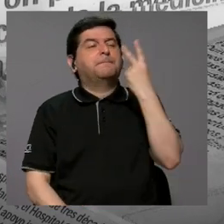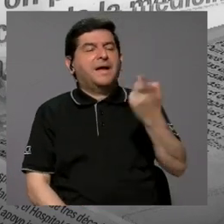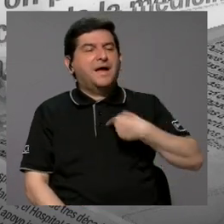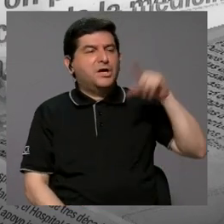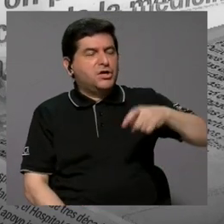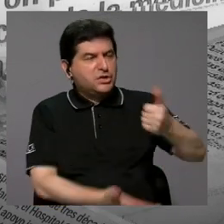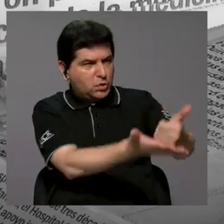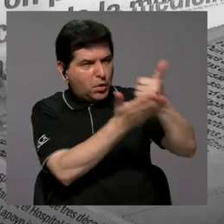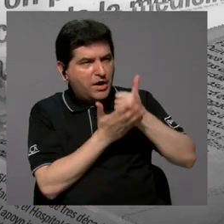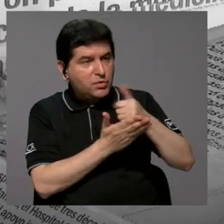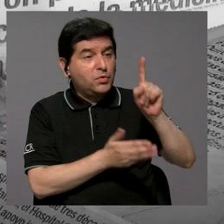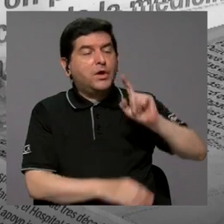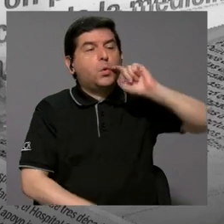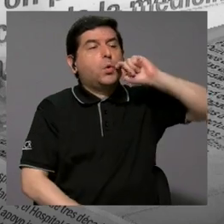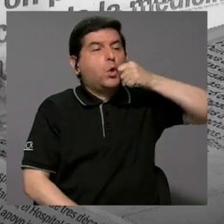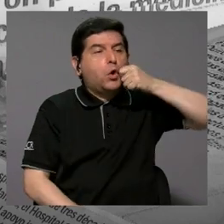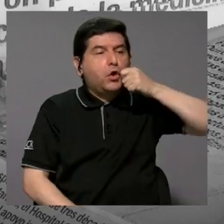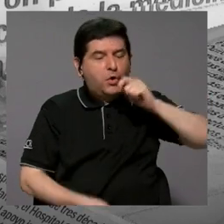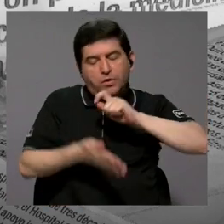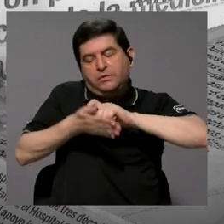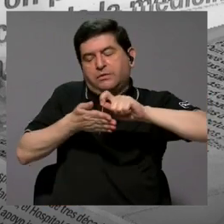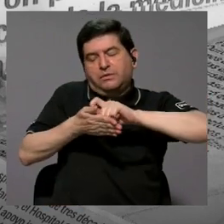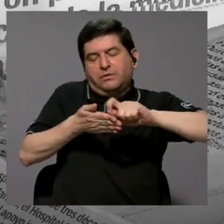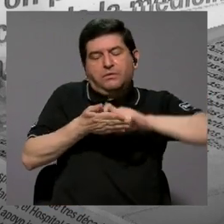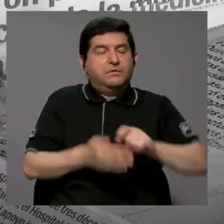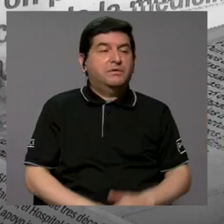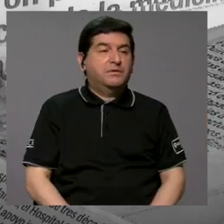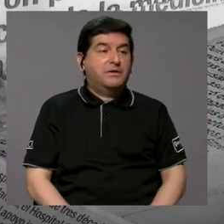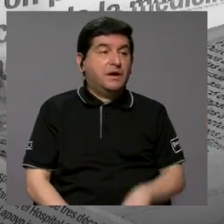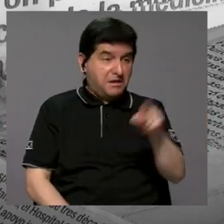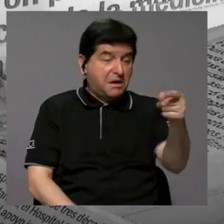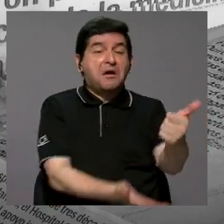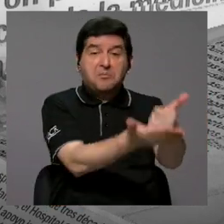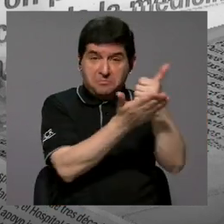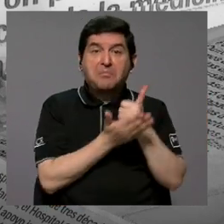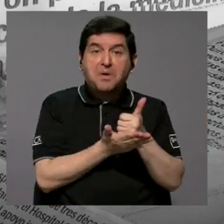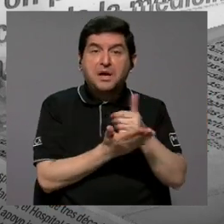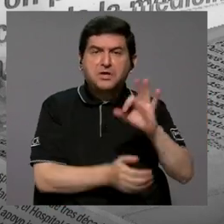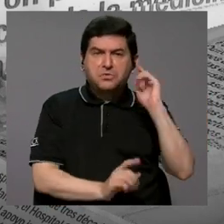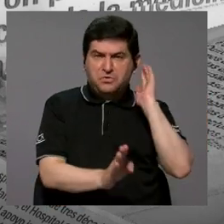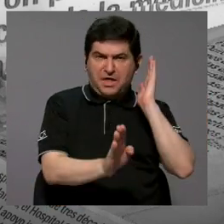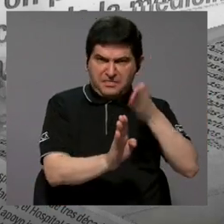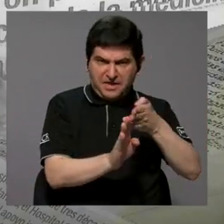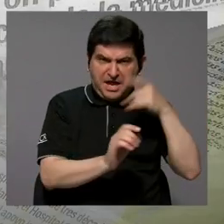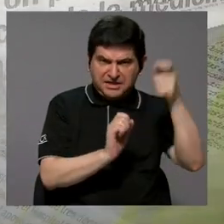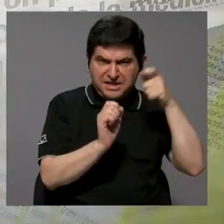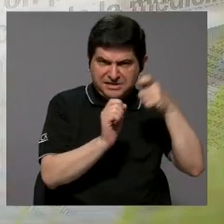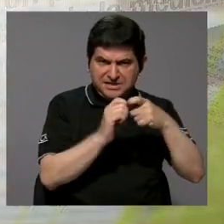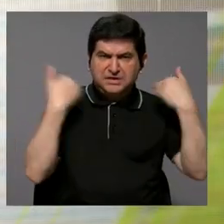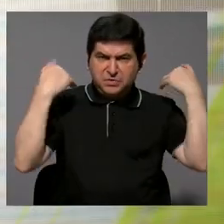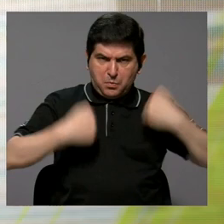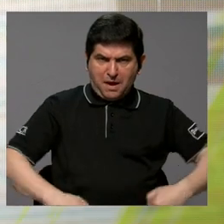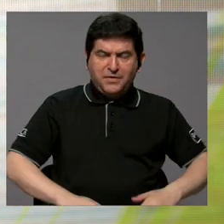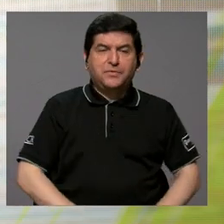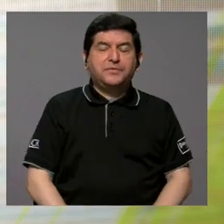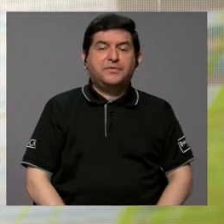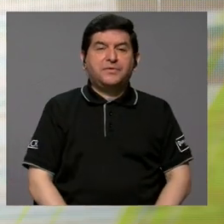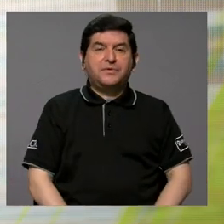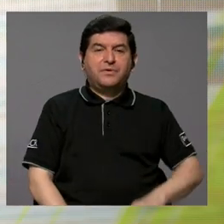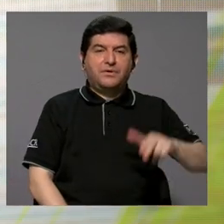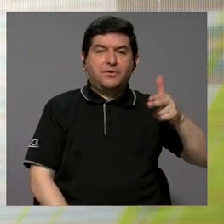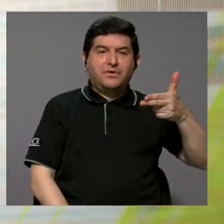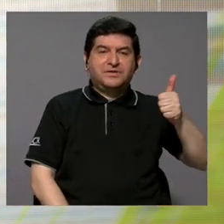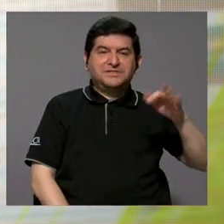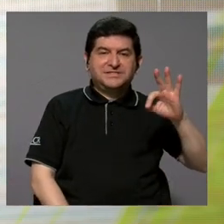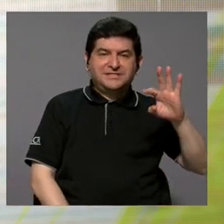necesito ayuda en este código. Entonces, ¿verdad?, Pedrito llega y te ayuda de forma muy concisa, muy directa, muy humana. ChatGPT